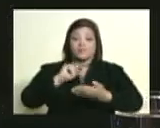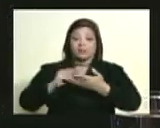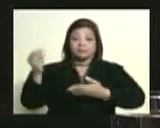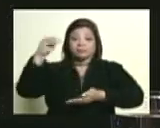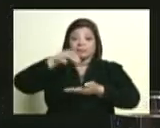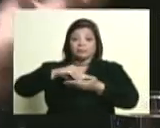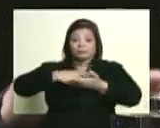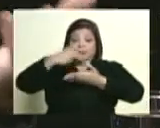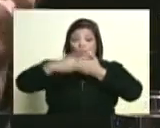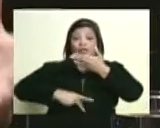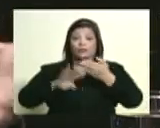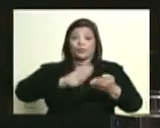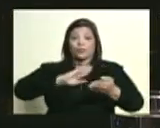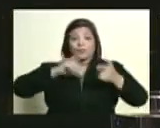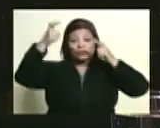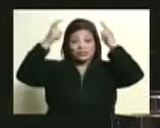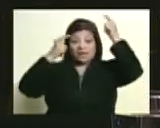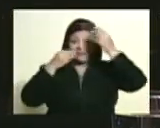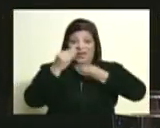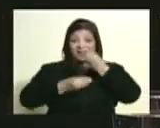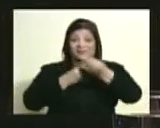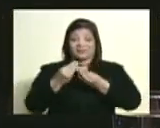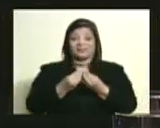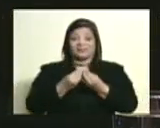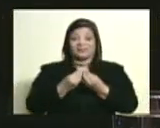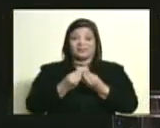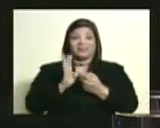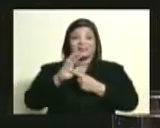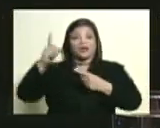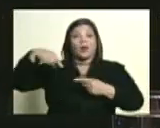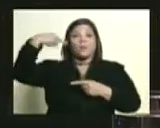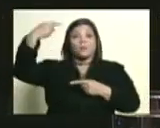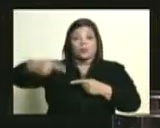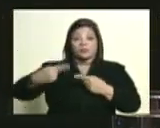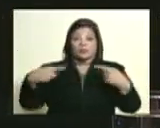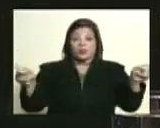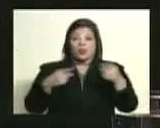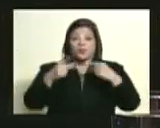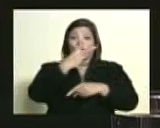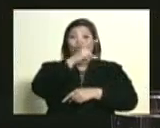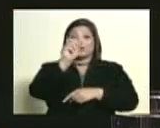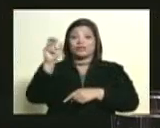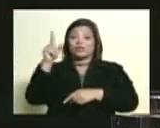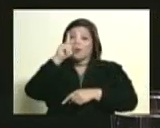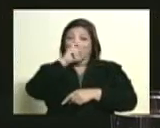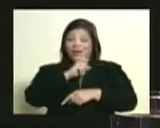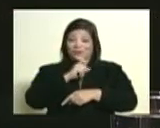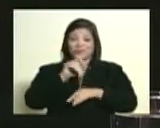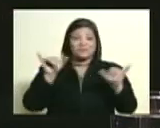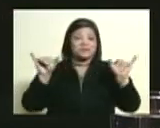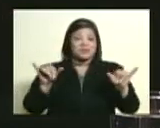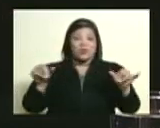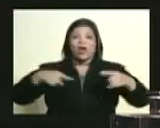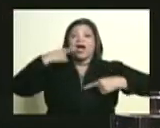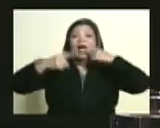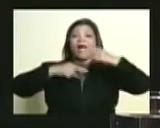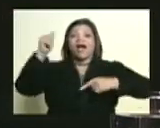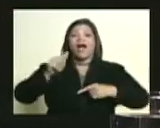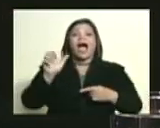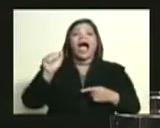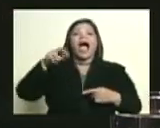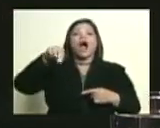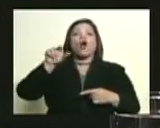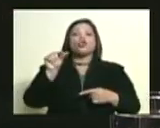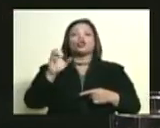La mayor suma de felicidad posible. Por cierto que próximamente vamos a estar cumpliendo los 200 años del discurso de angostura donde